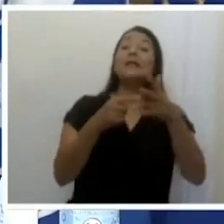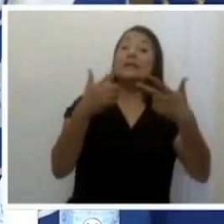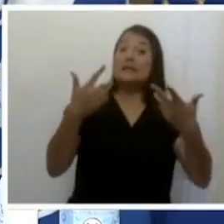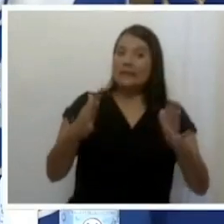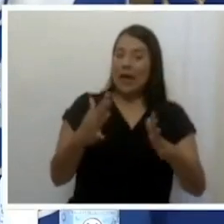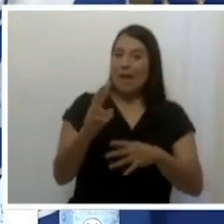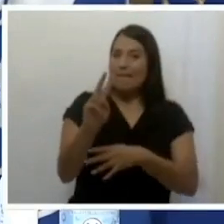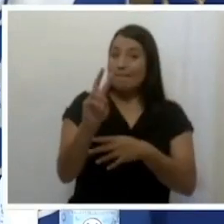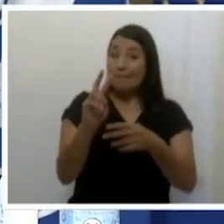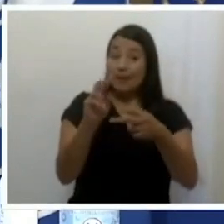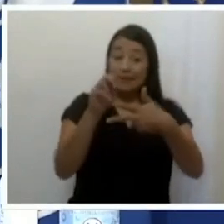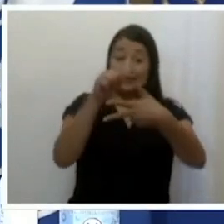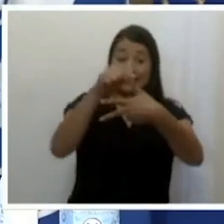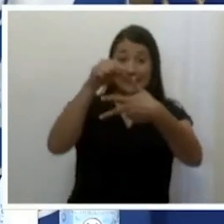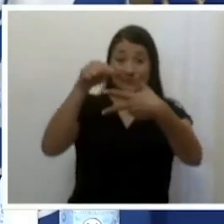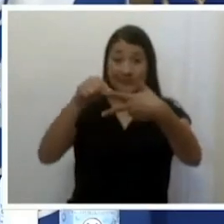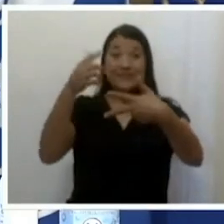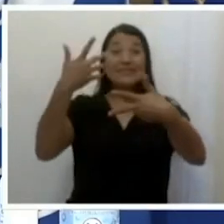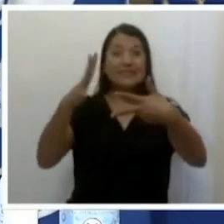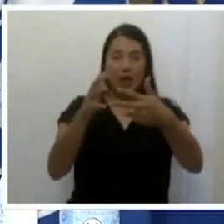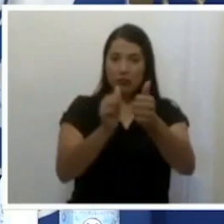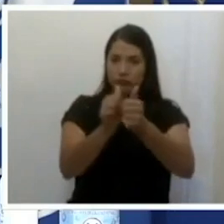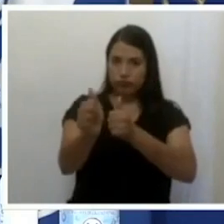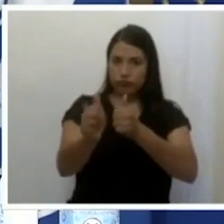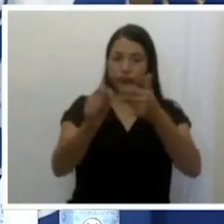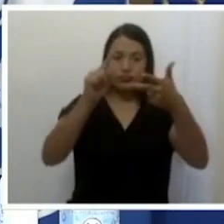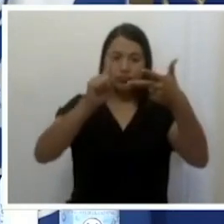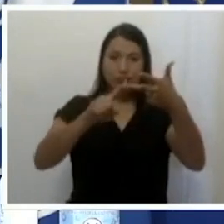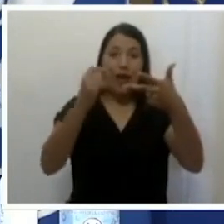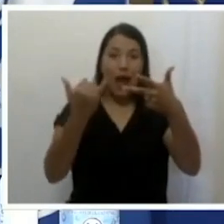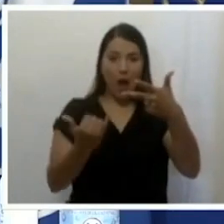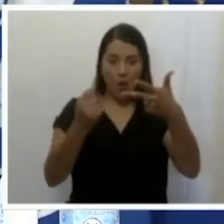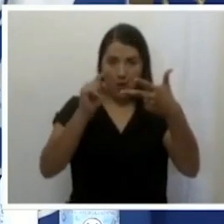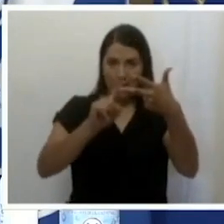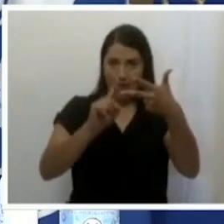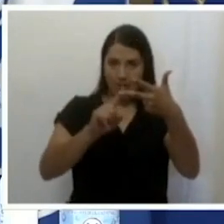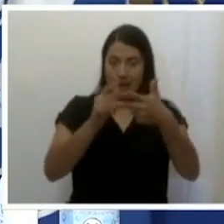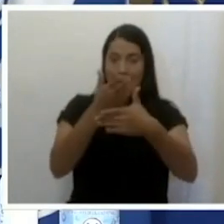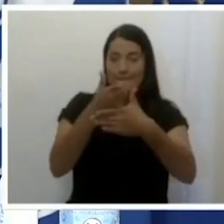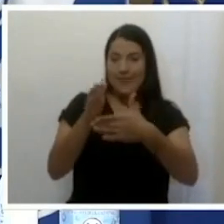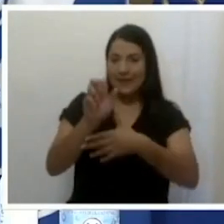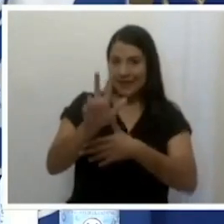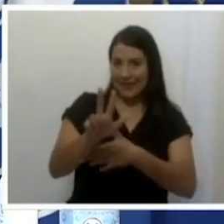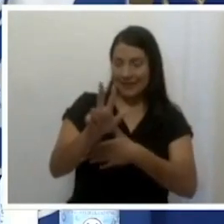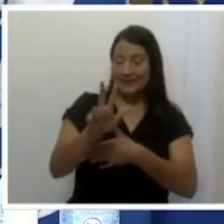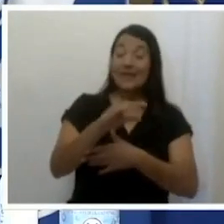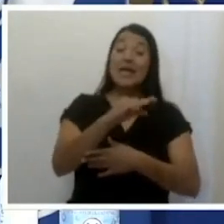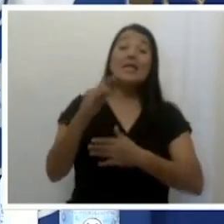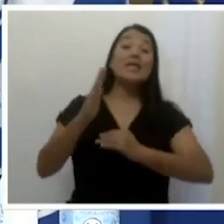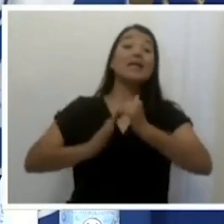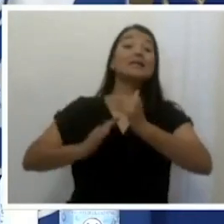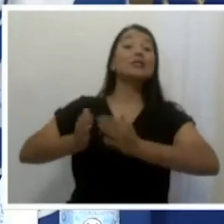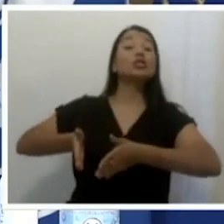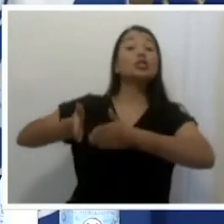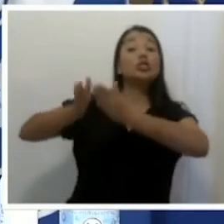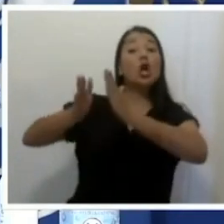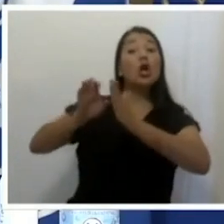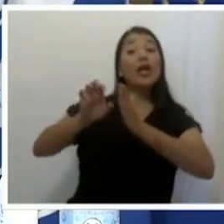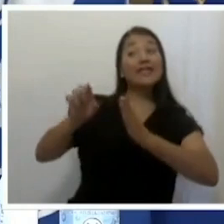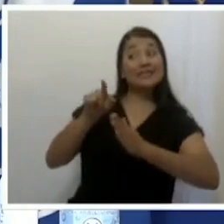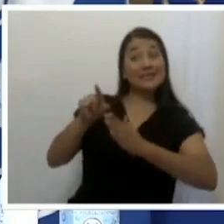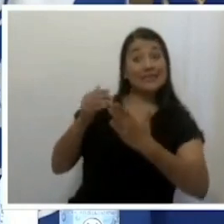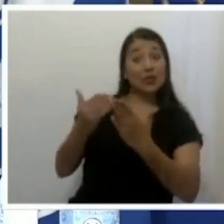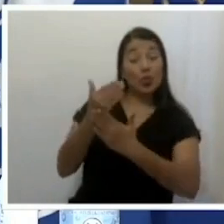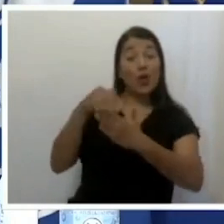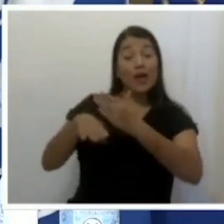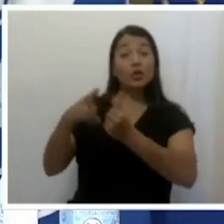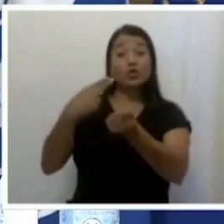estamos ya plenamente en la etapa tres. Y en lo que es Torre Este, que es la Torre Nueva del Calderón